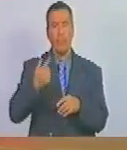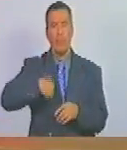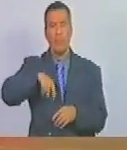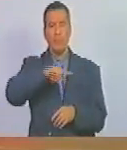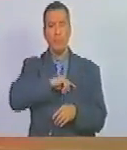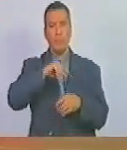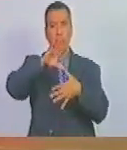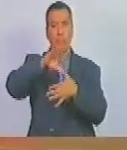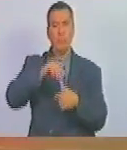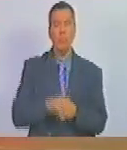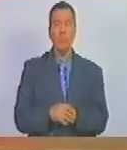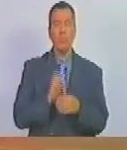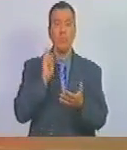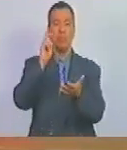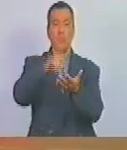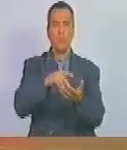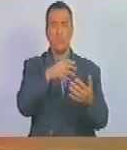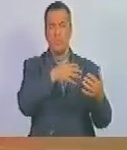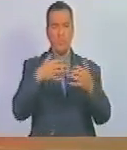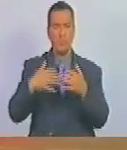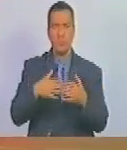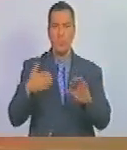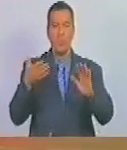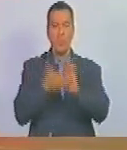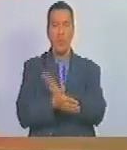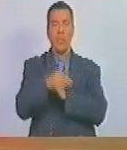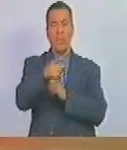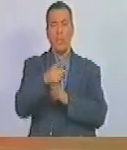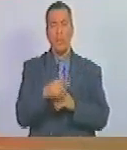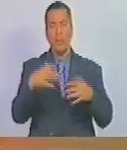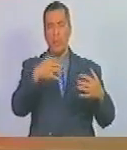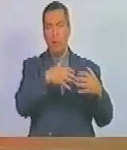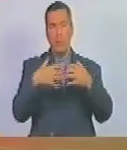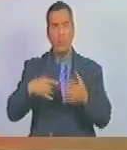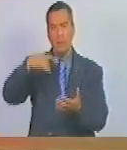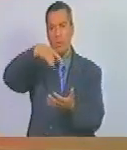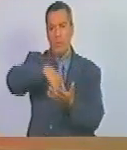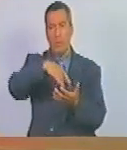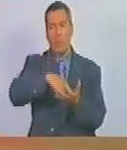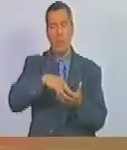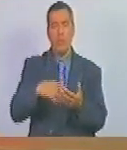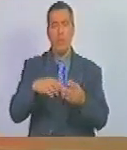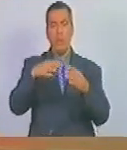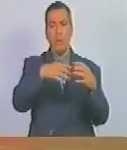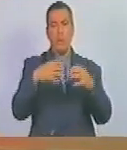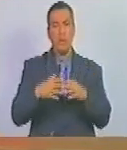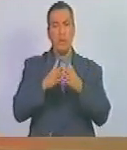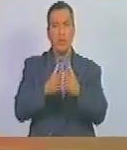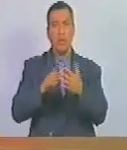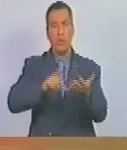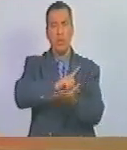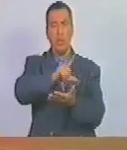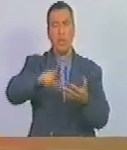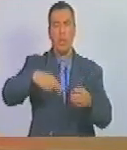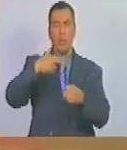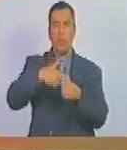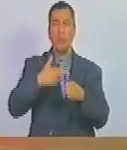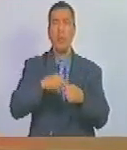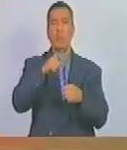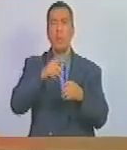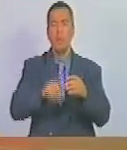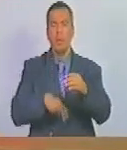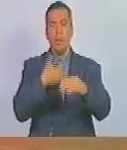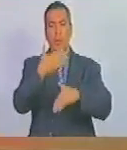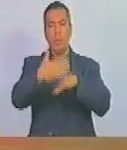América, participando en luchas significativas como la Batalla de Carabobo y la Batalla Naval del Lago de Maracaibo para